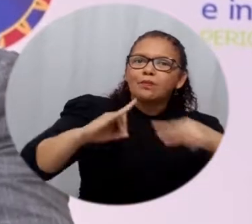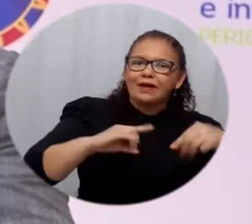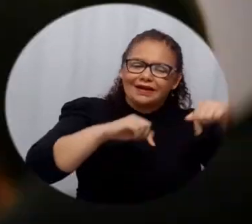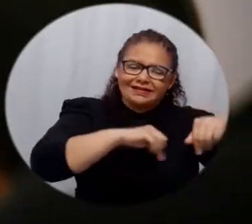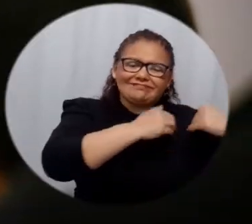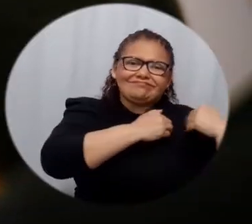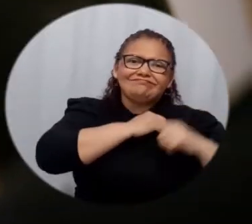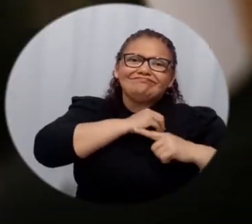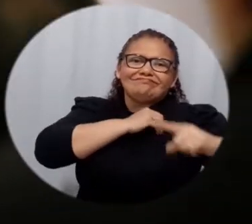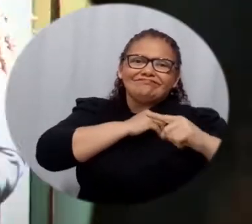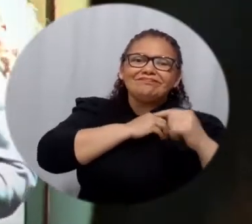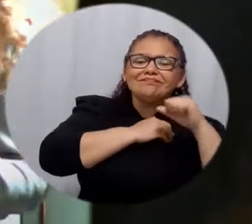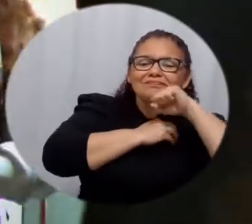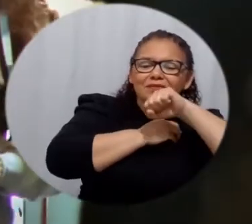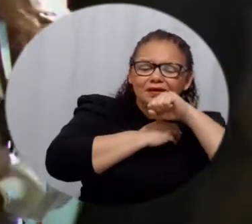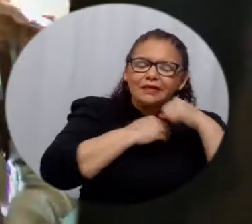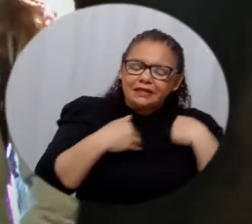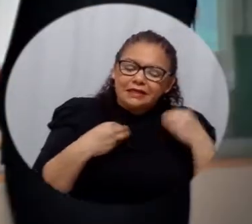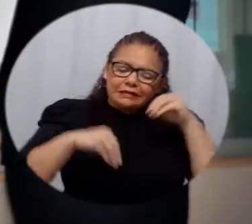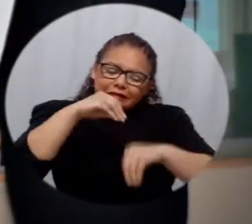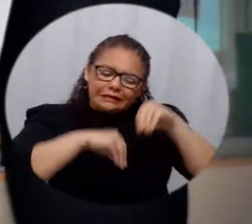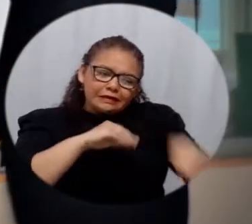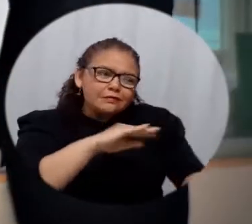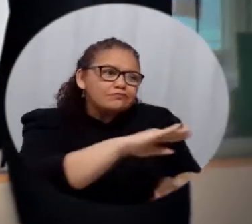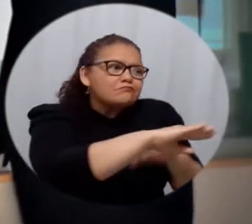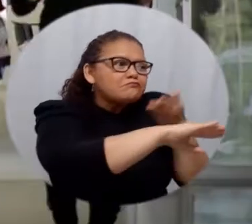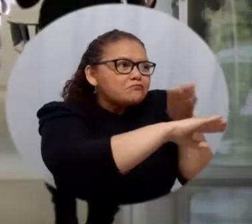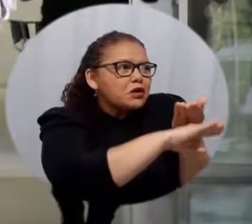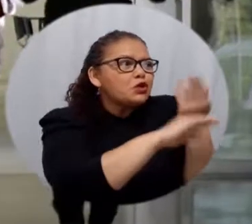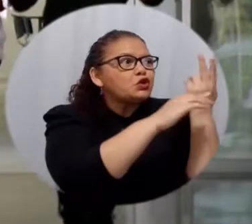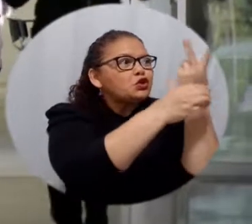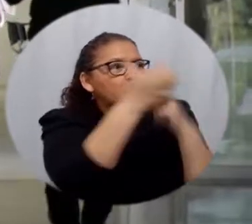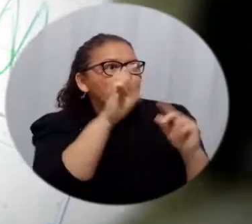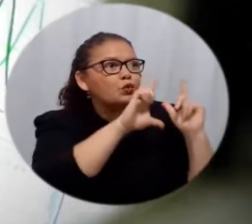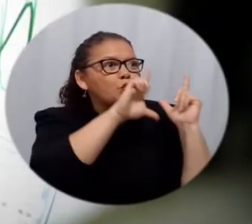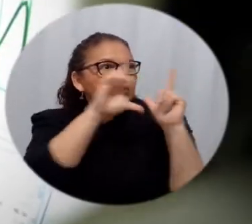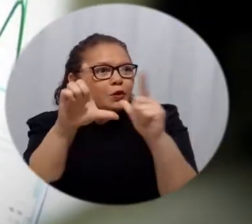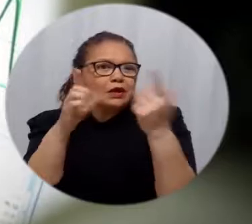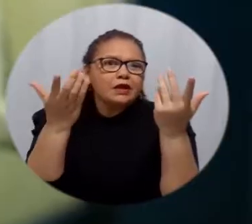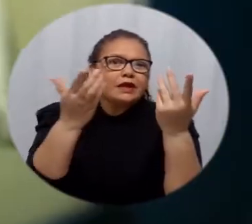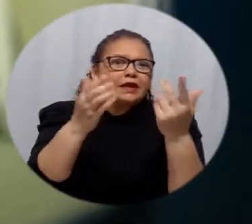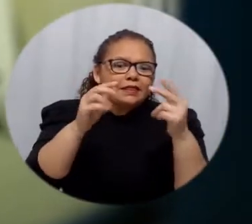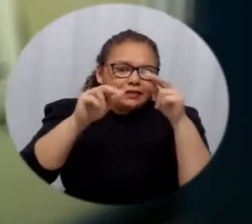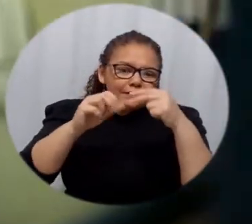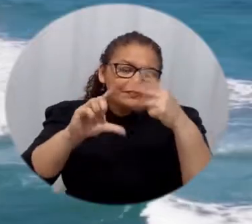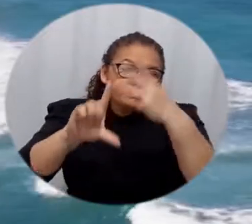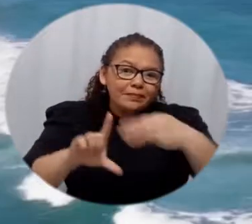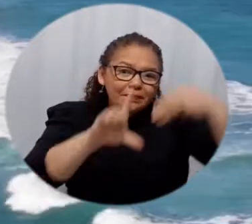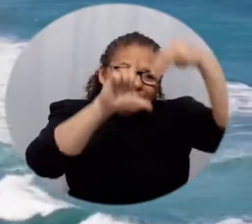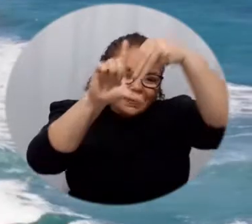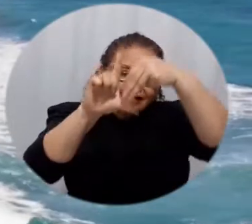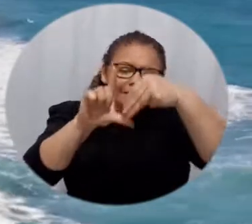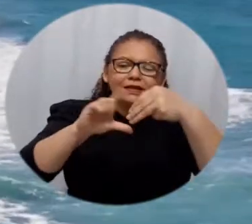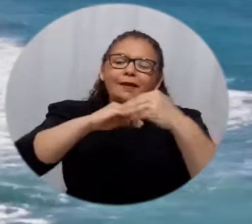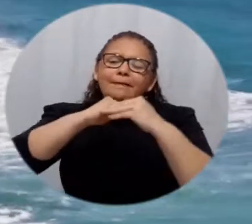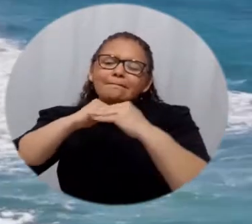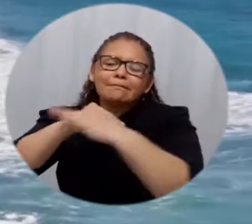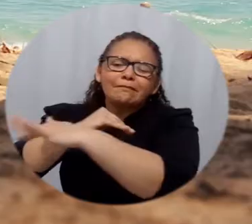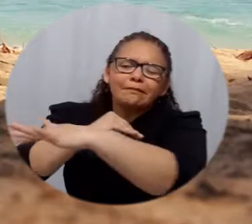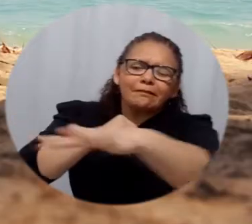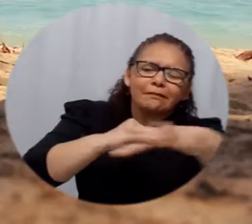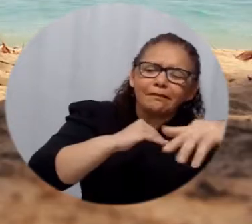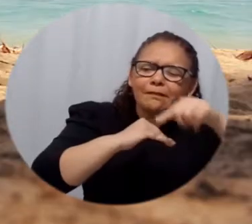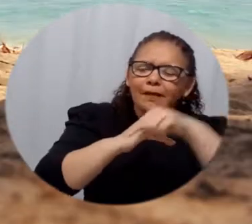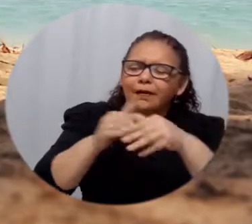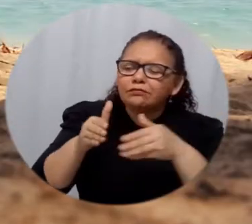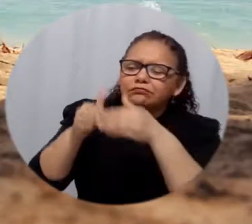propone trabajar alrededor de la doble titulación de los programas de maestría en pesquería tropical y gestión del territorio marino costero. Asimismo,